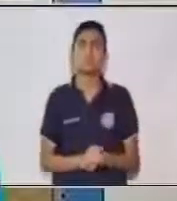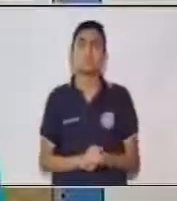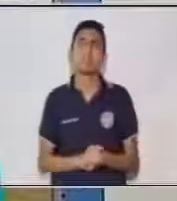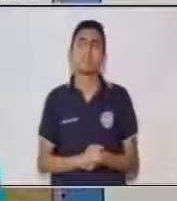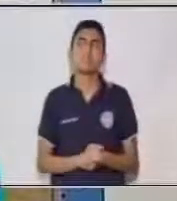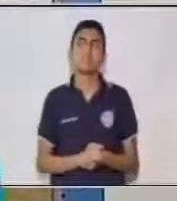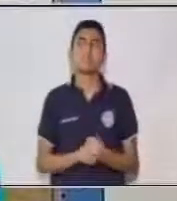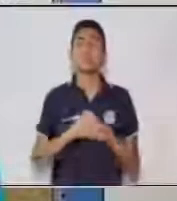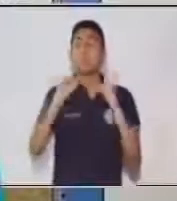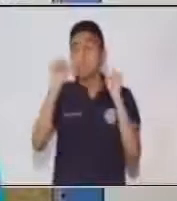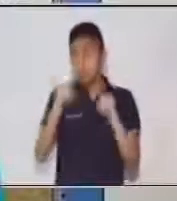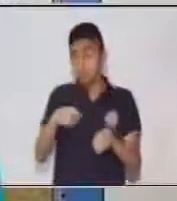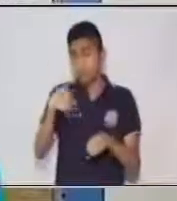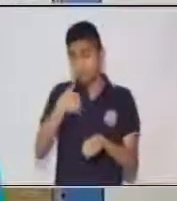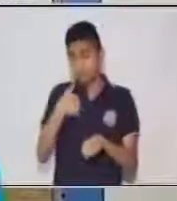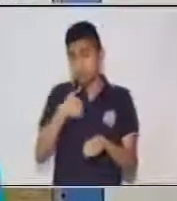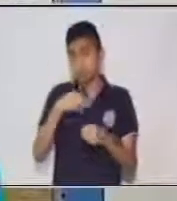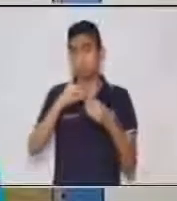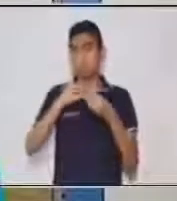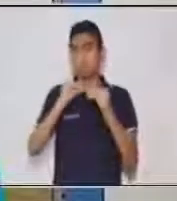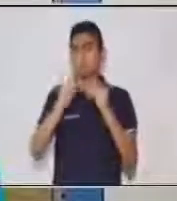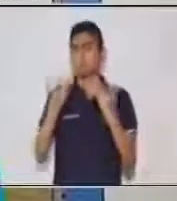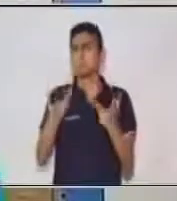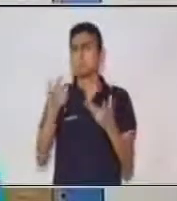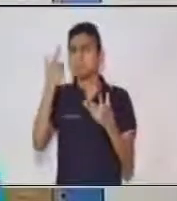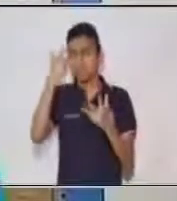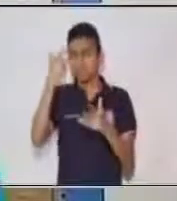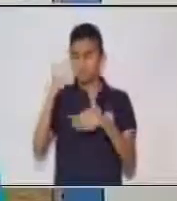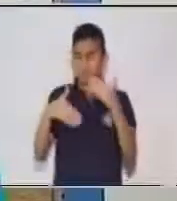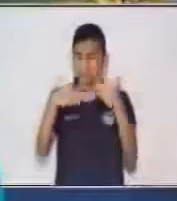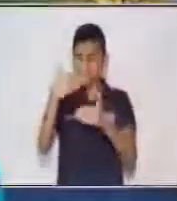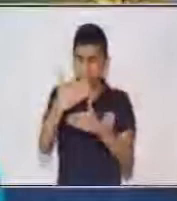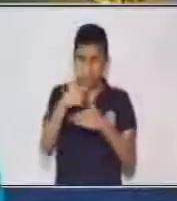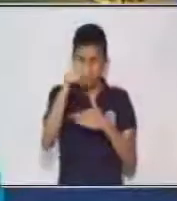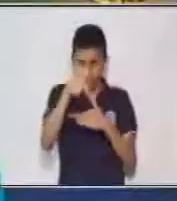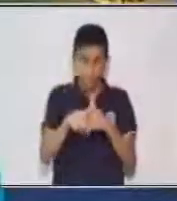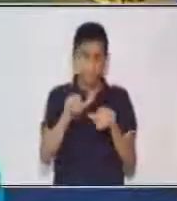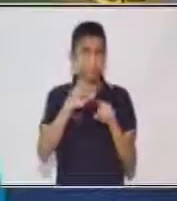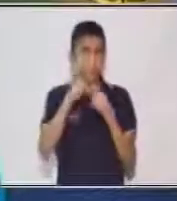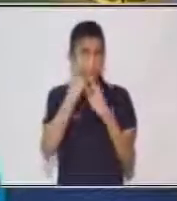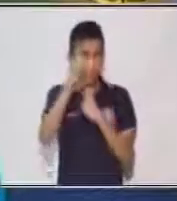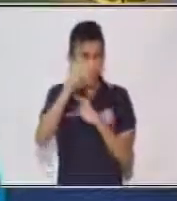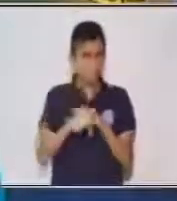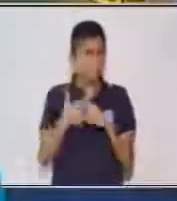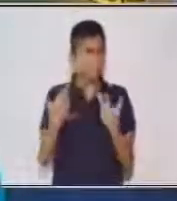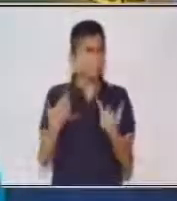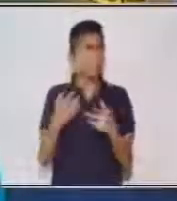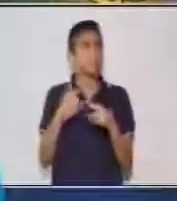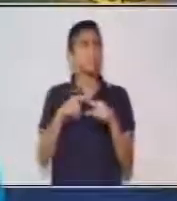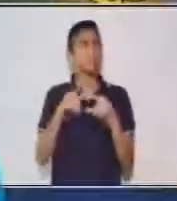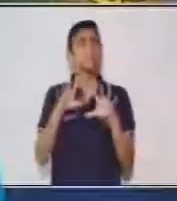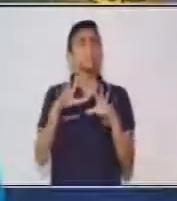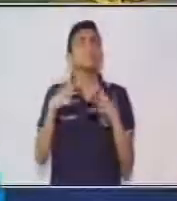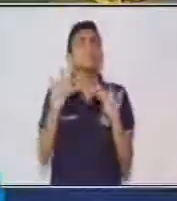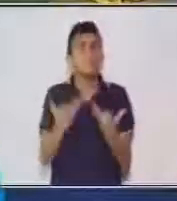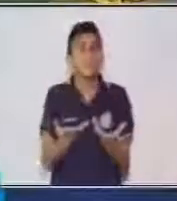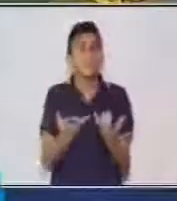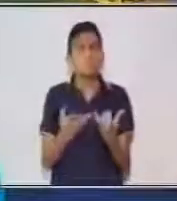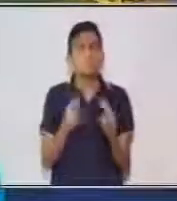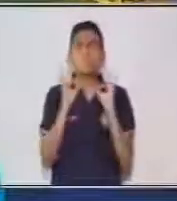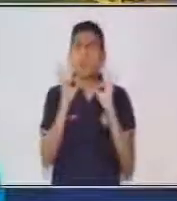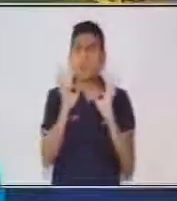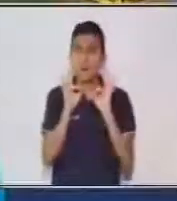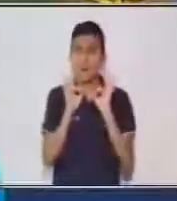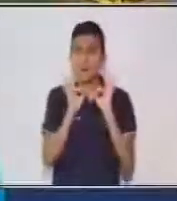determinarse en una suma o con una constante. En este caso, ¿cuál va a ser nuestra constante? Muy